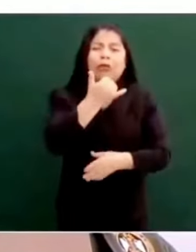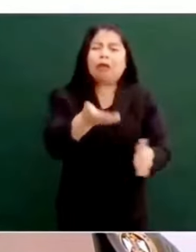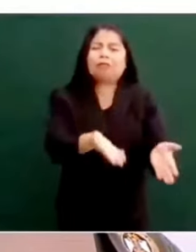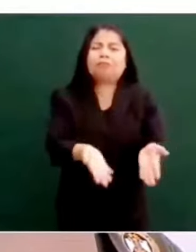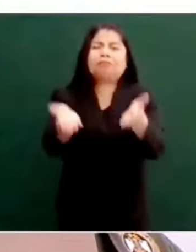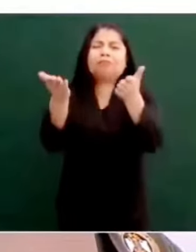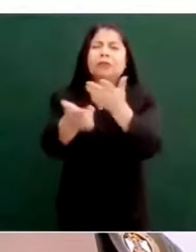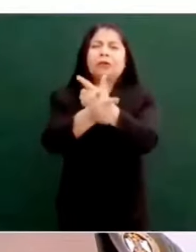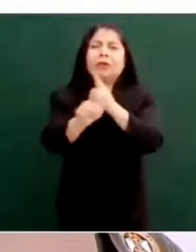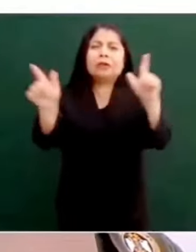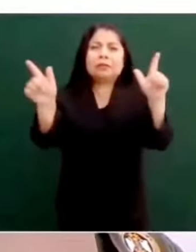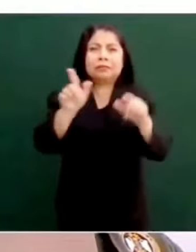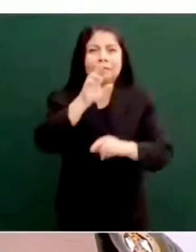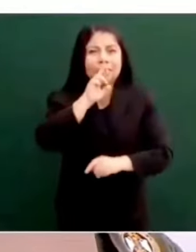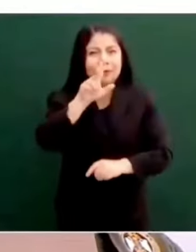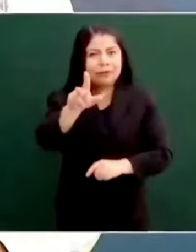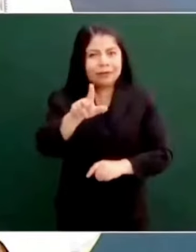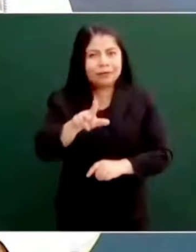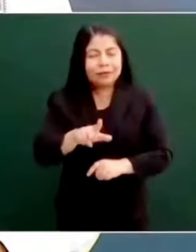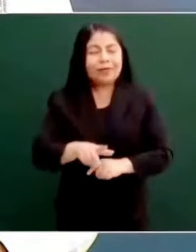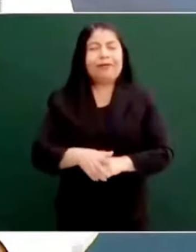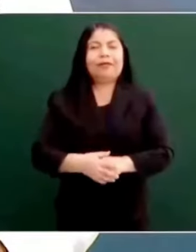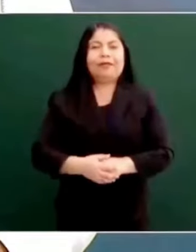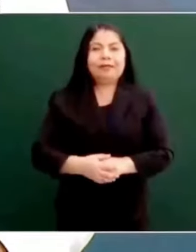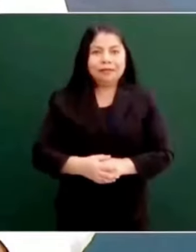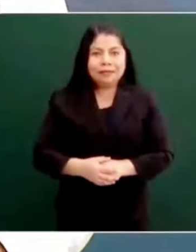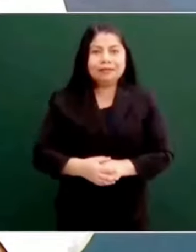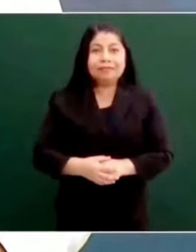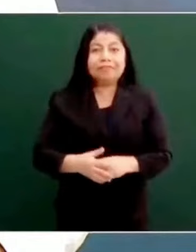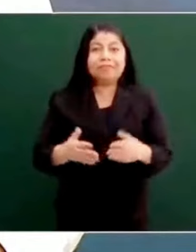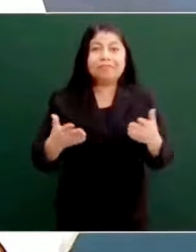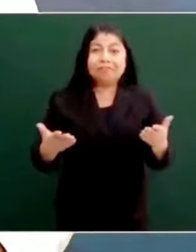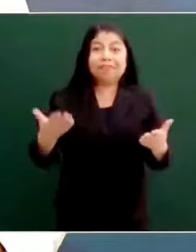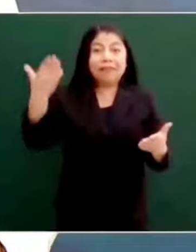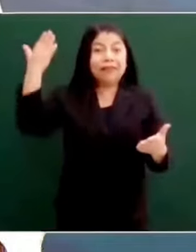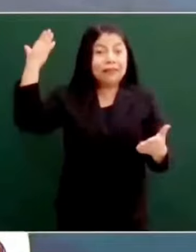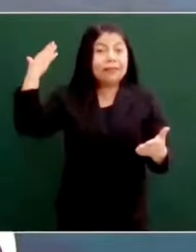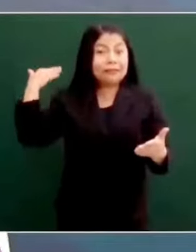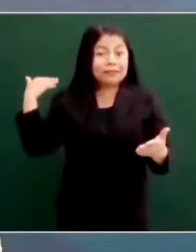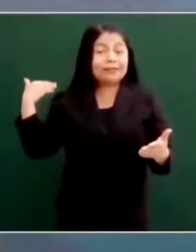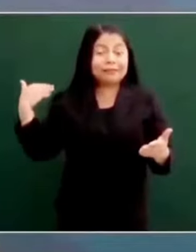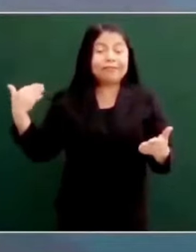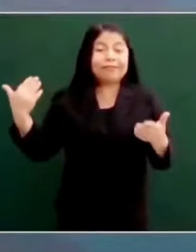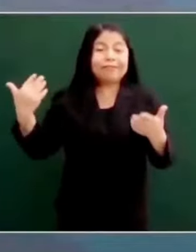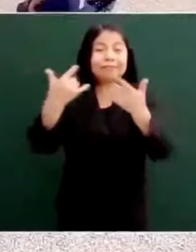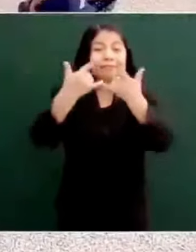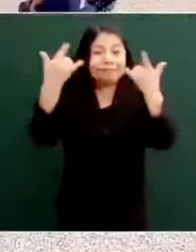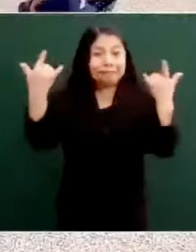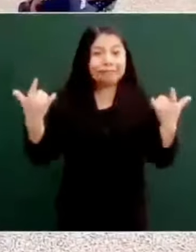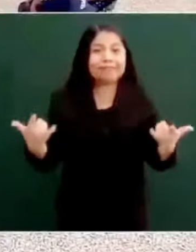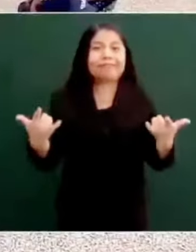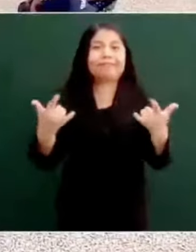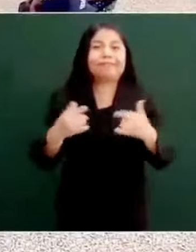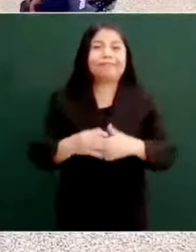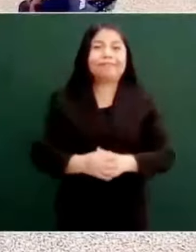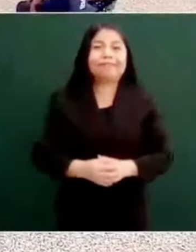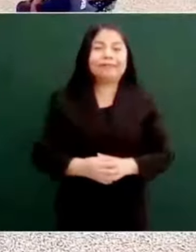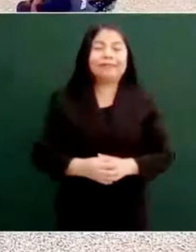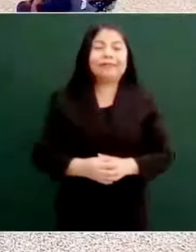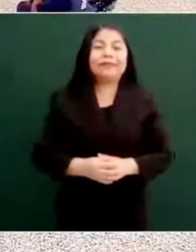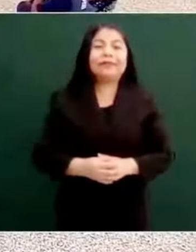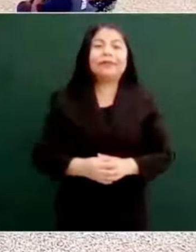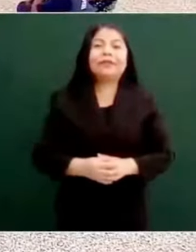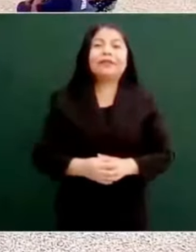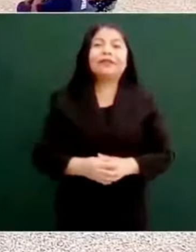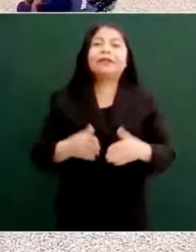escándalo con eso, y lo tengo ahora que sacas el tema, que explicar, pues